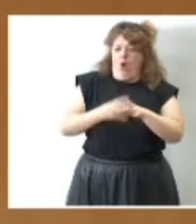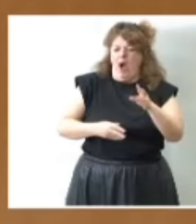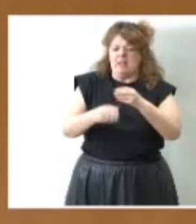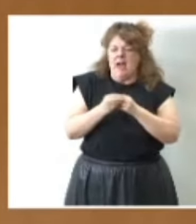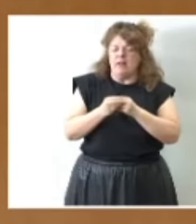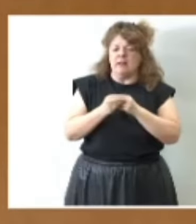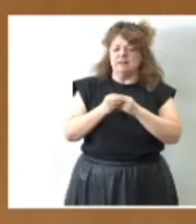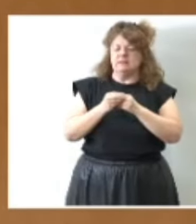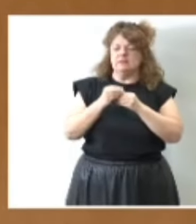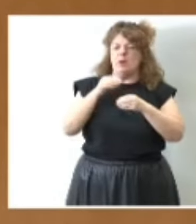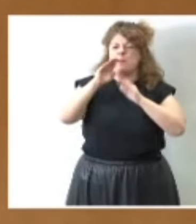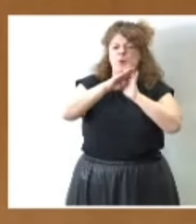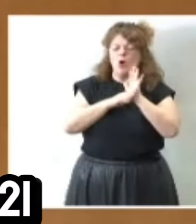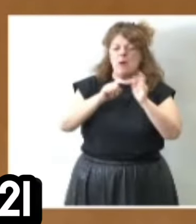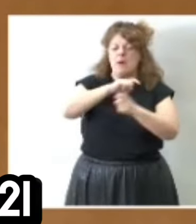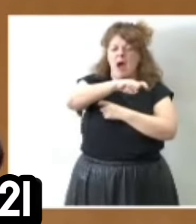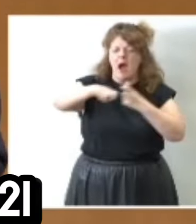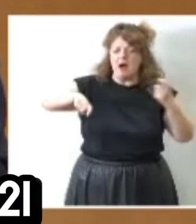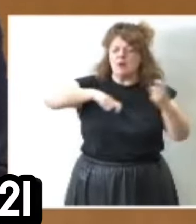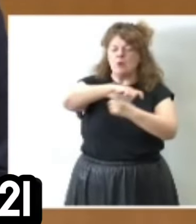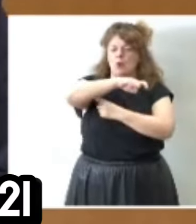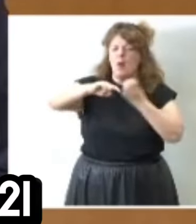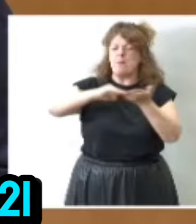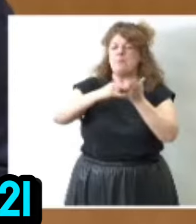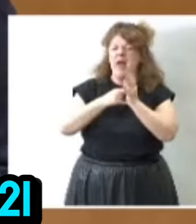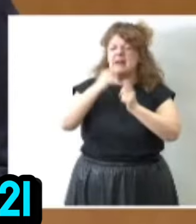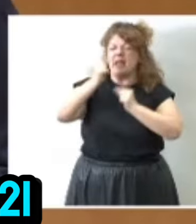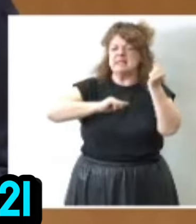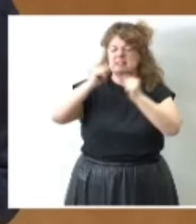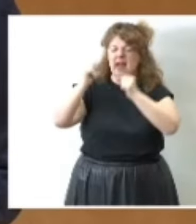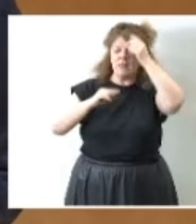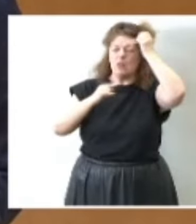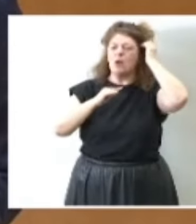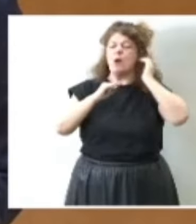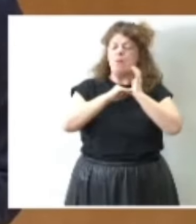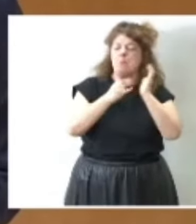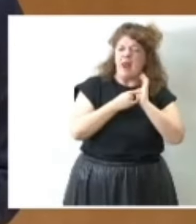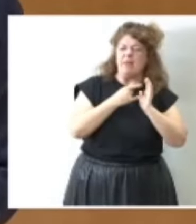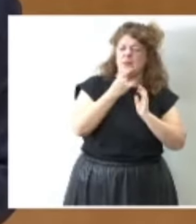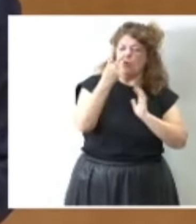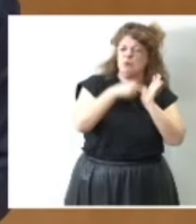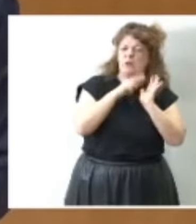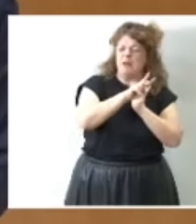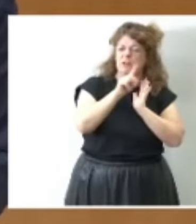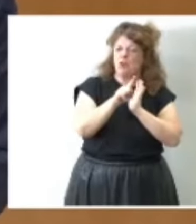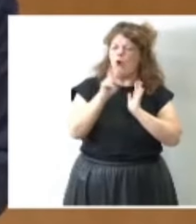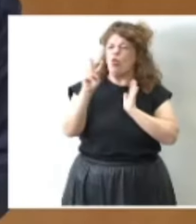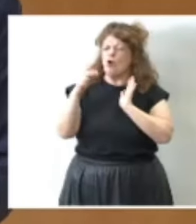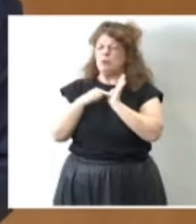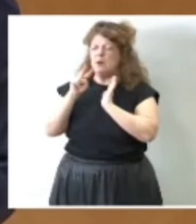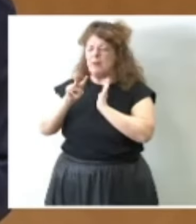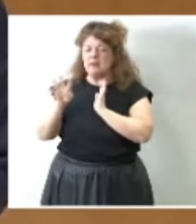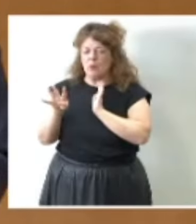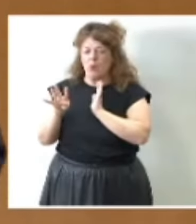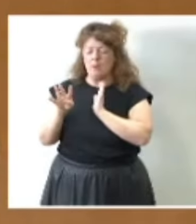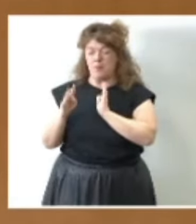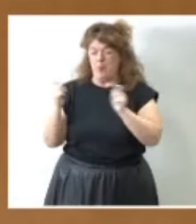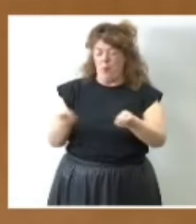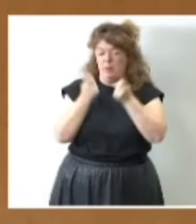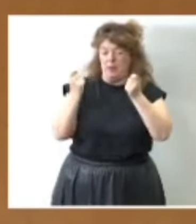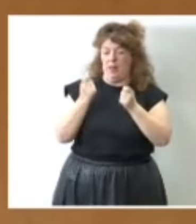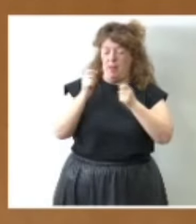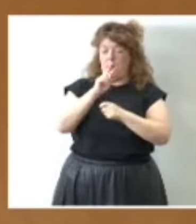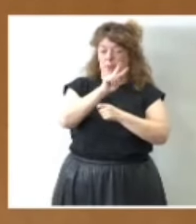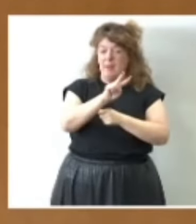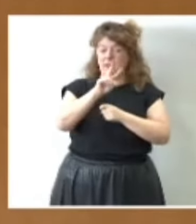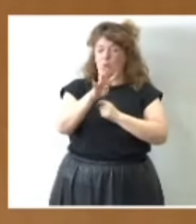programa anual 2024 del Plan Estadístico Nacional 2021-2024, publicado el pasado 24 de enero en el